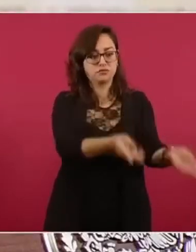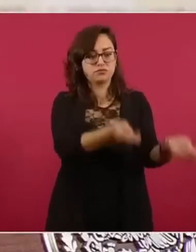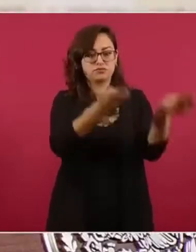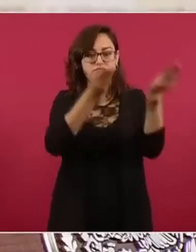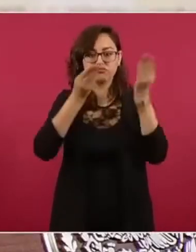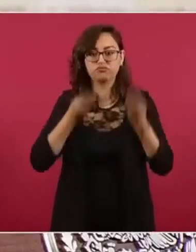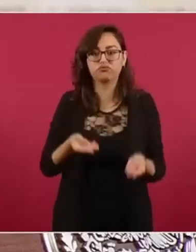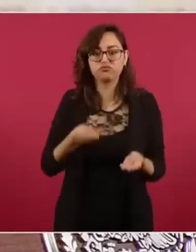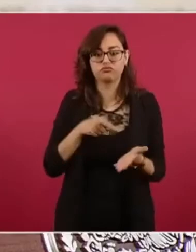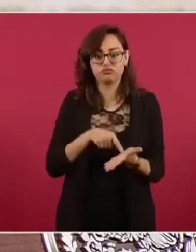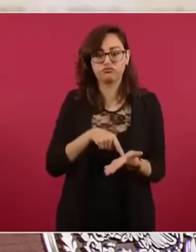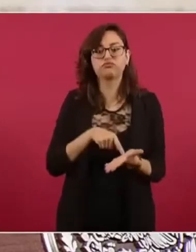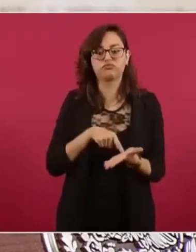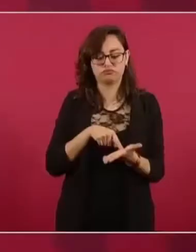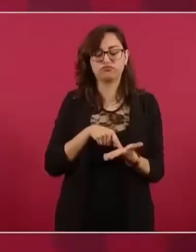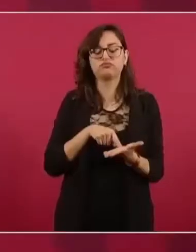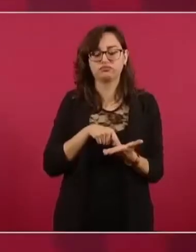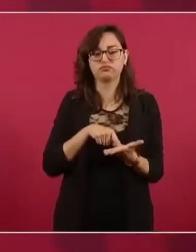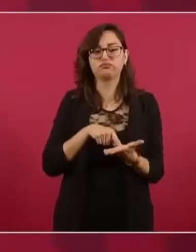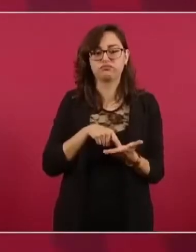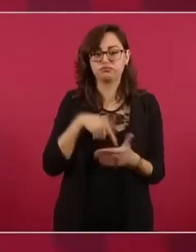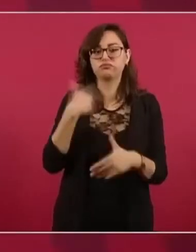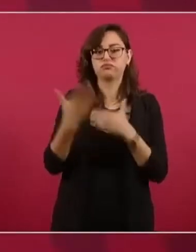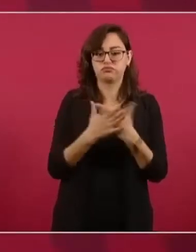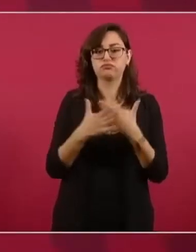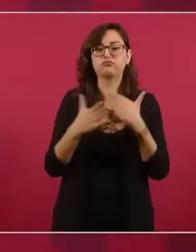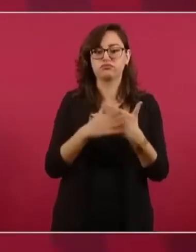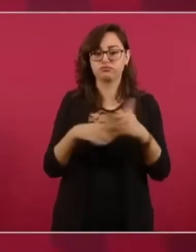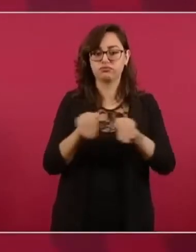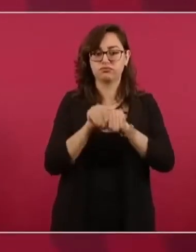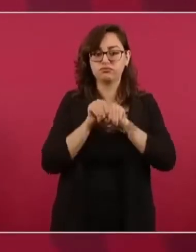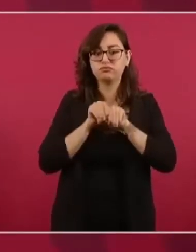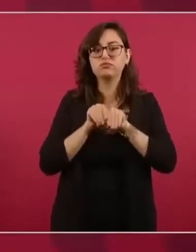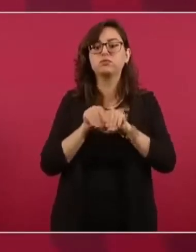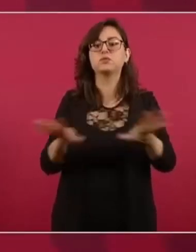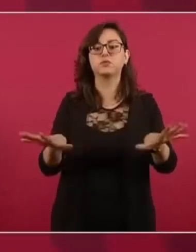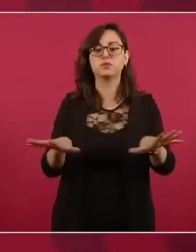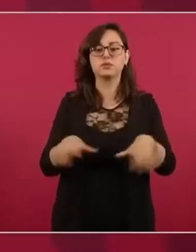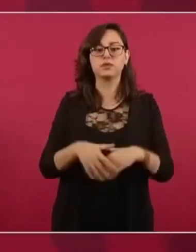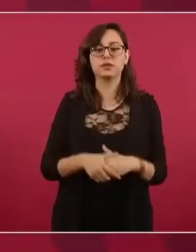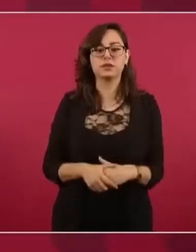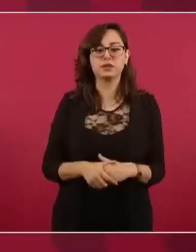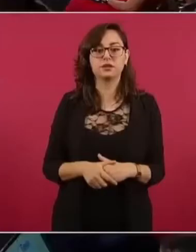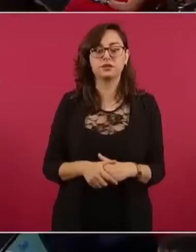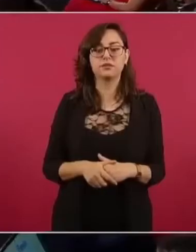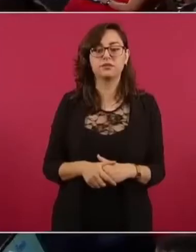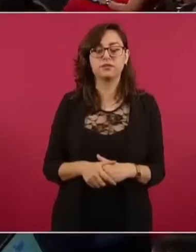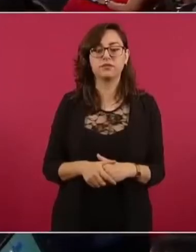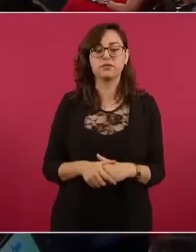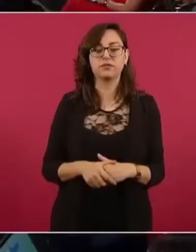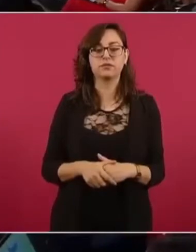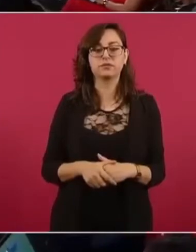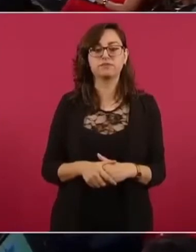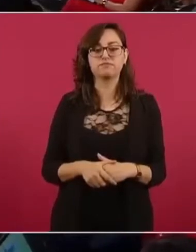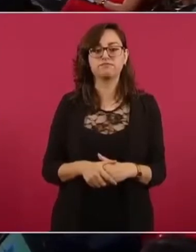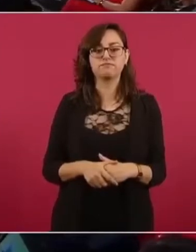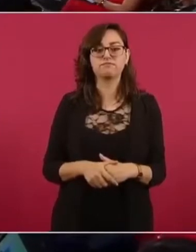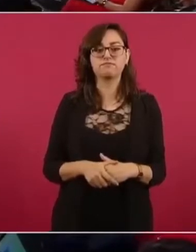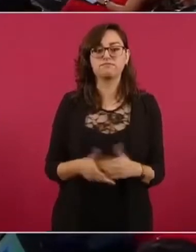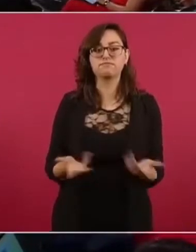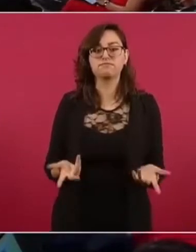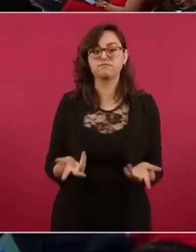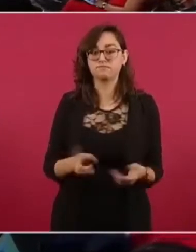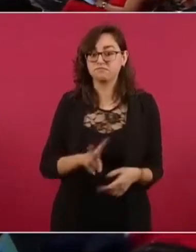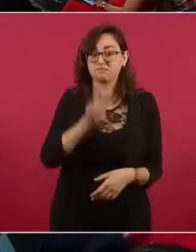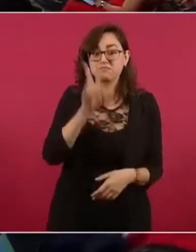y se los vamos a dar a conocer a ustedes, porque es mínimo